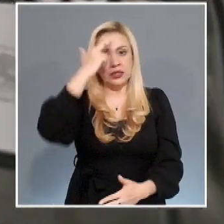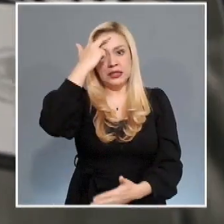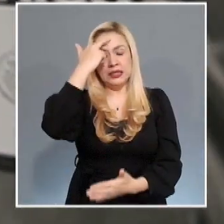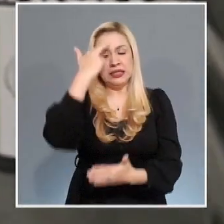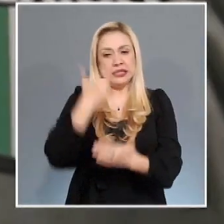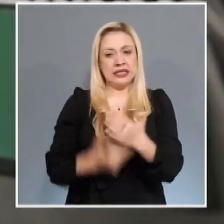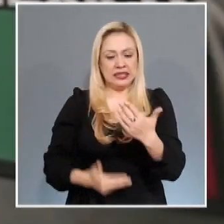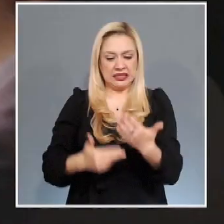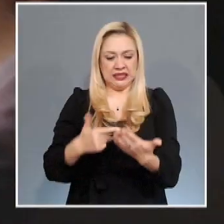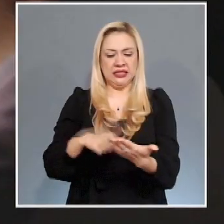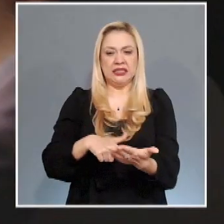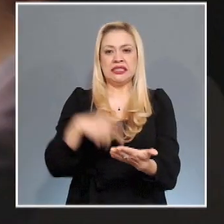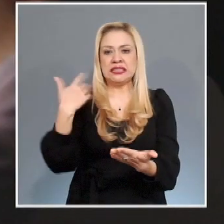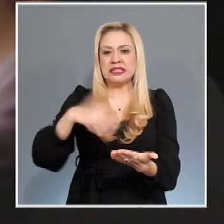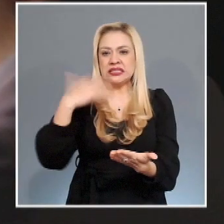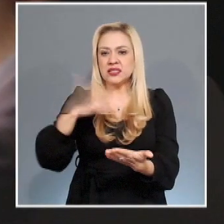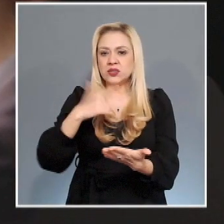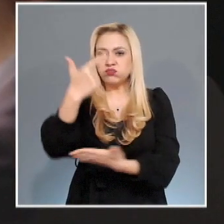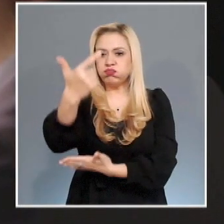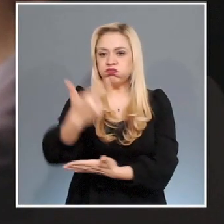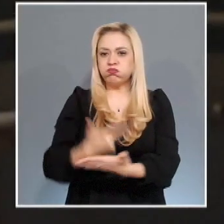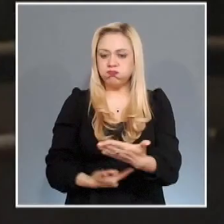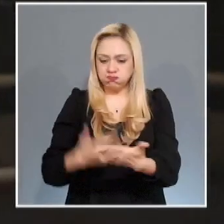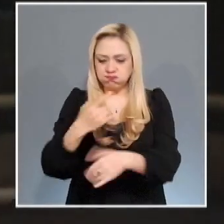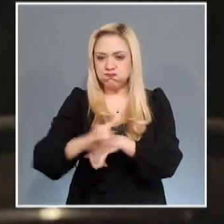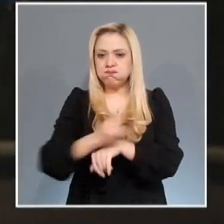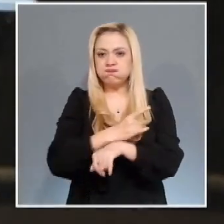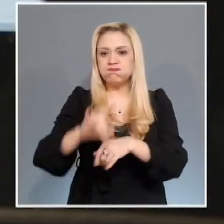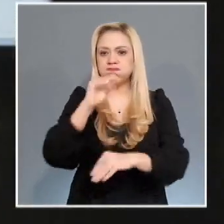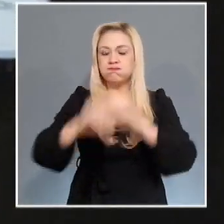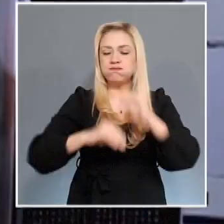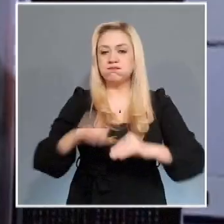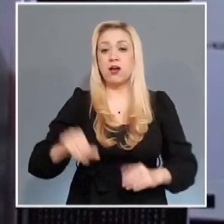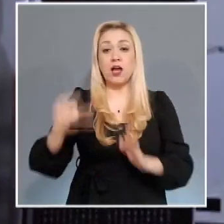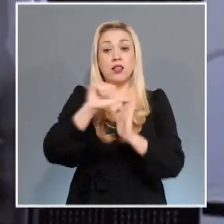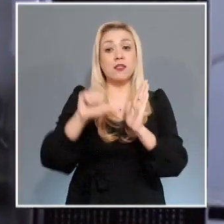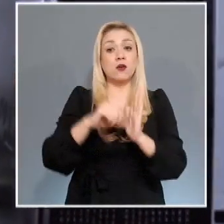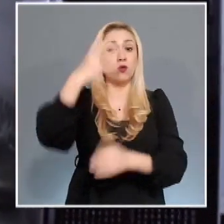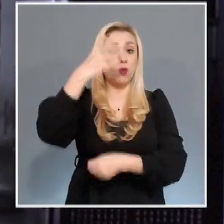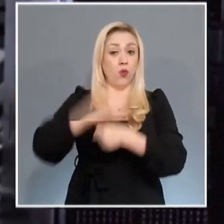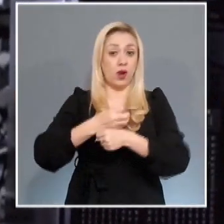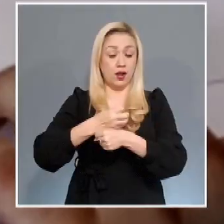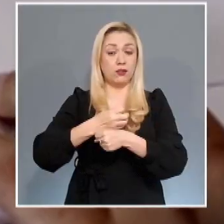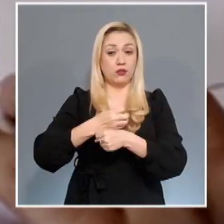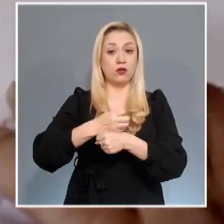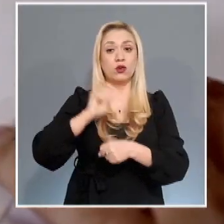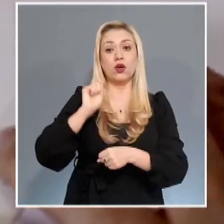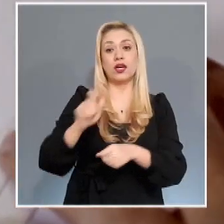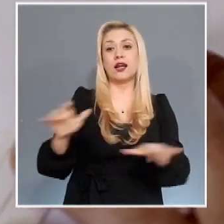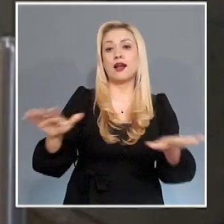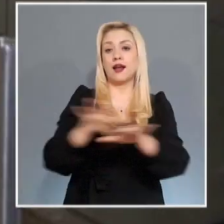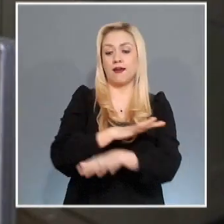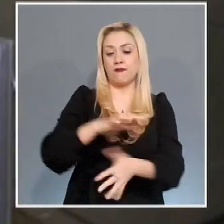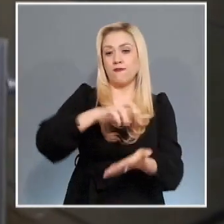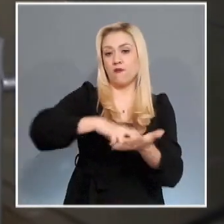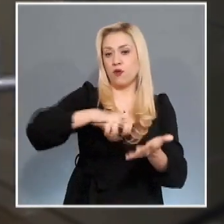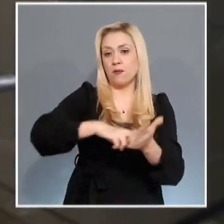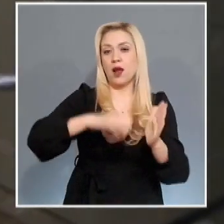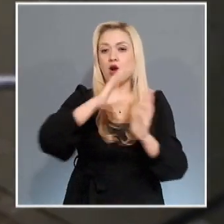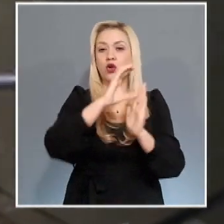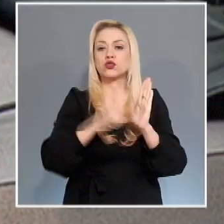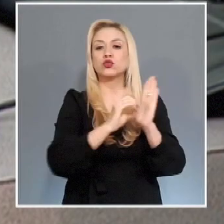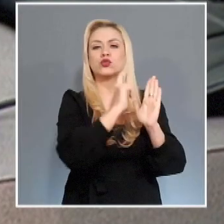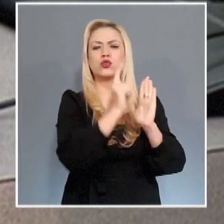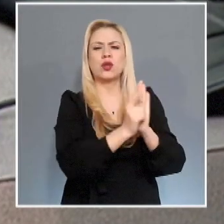en términos de lo dispuesto por el artículo cuarto transitorio de la Reforma Constitucional publicada el